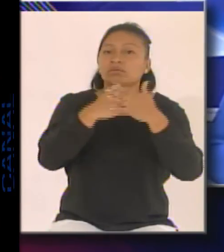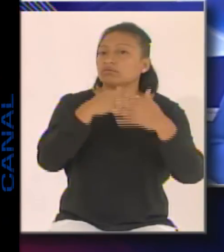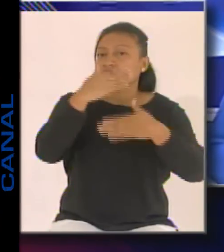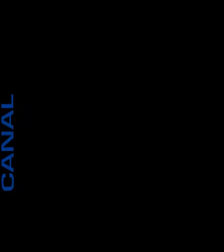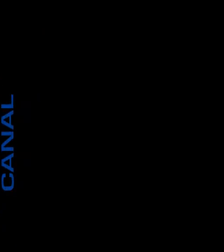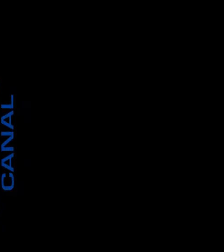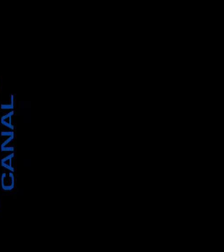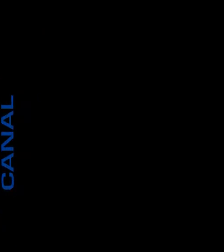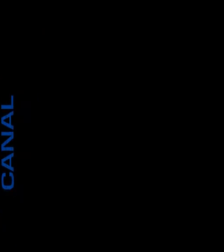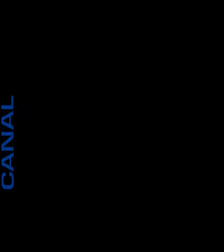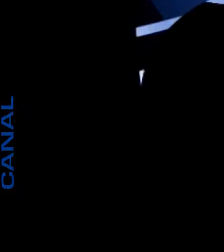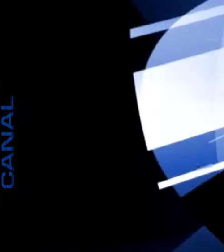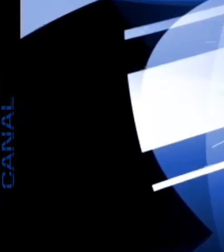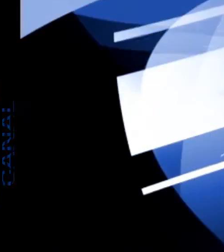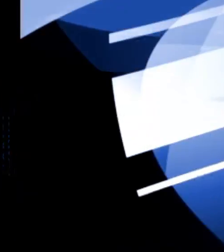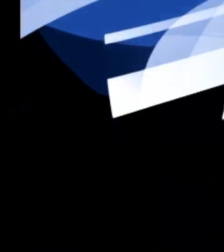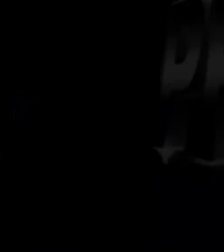educativas. por ver el video.